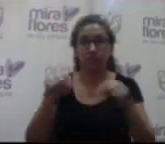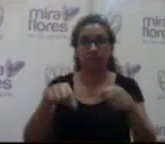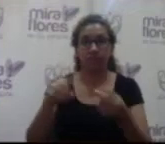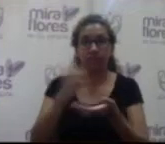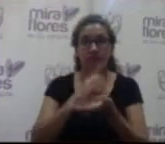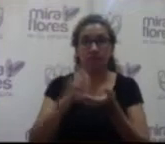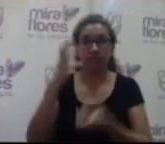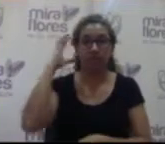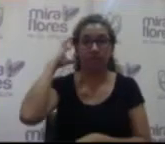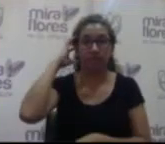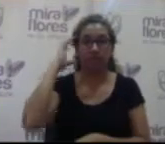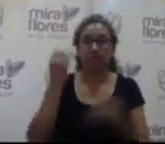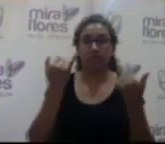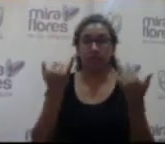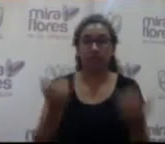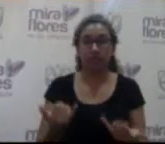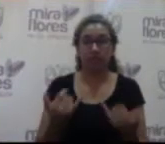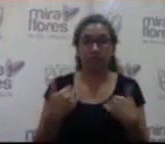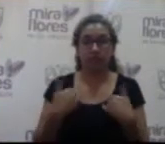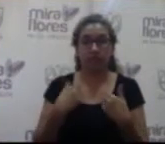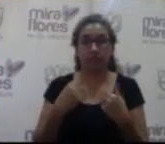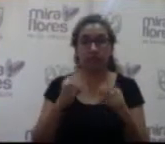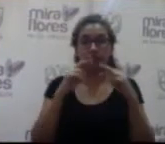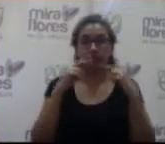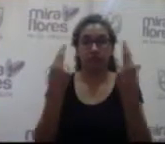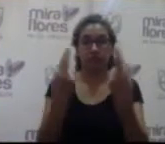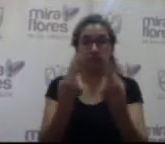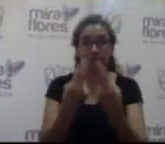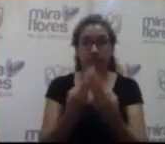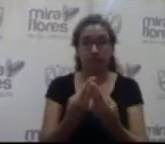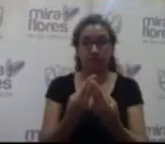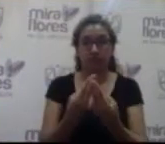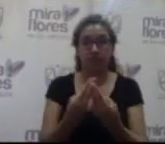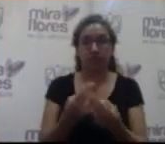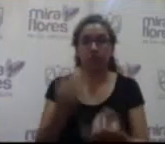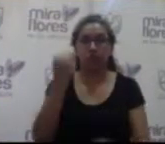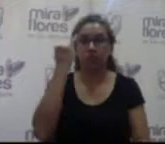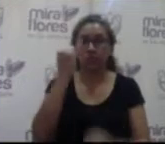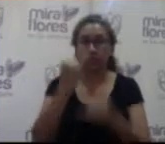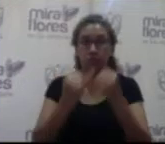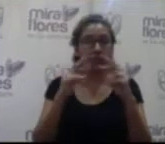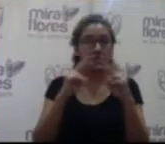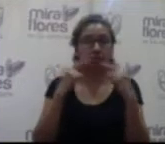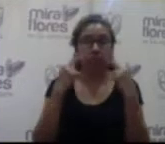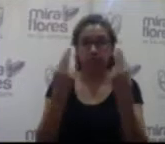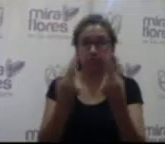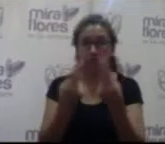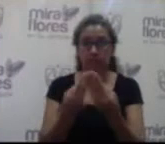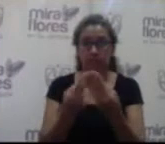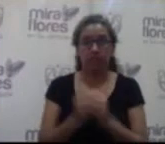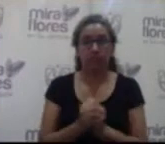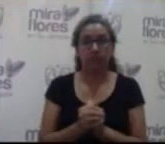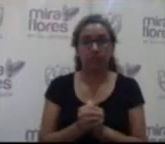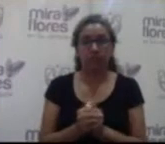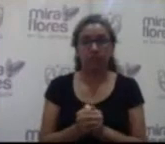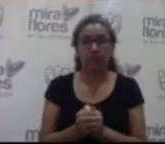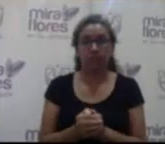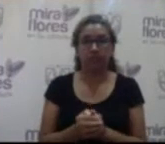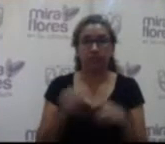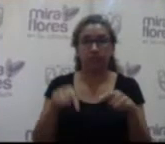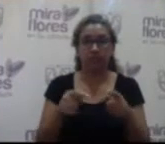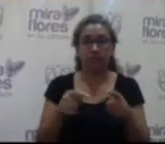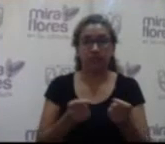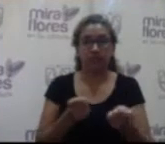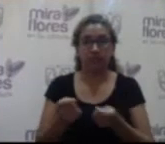Hoy vamos a tener una sesión en rigor, nuestra última sesión de lo que es esta